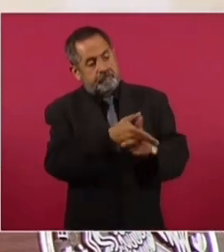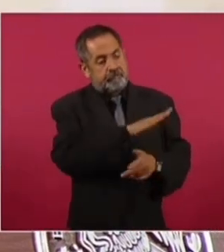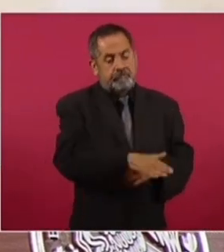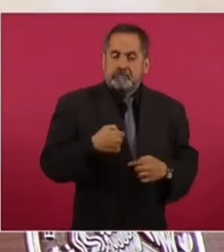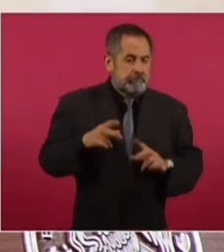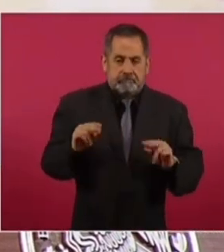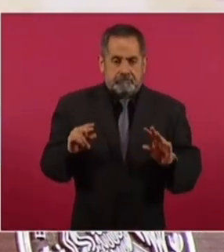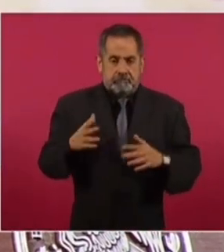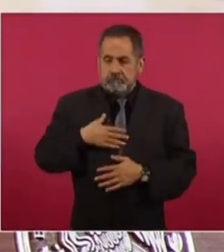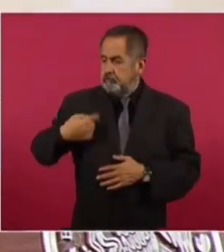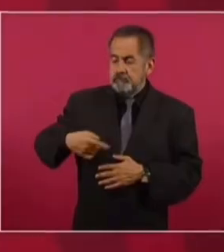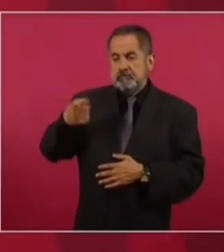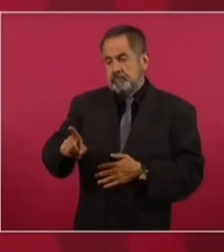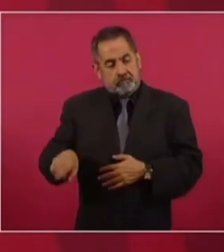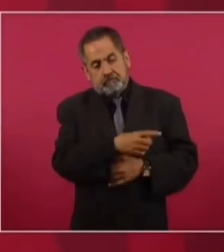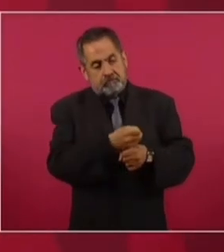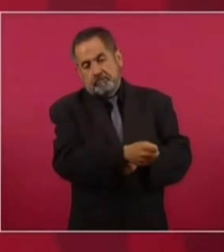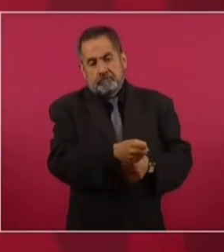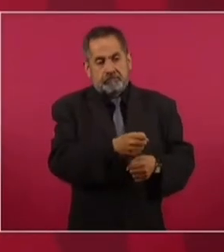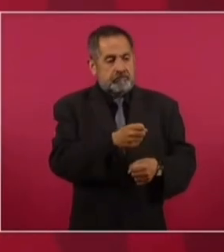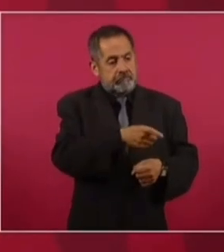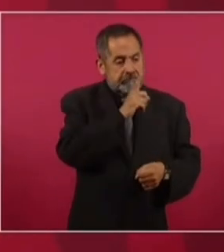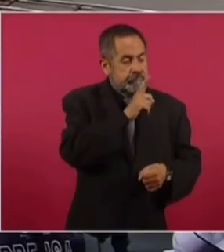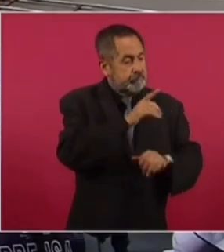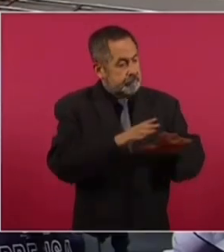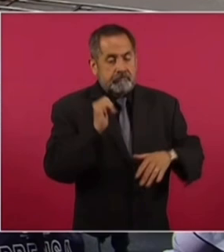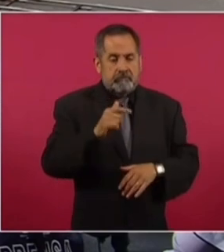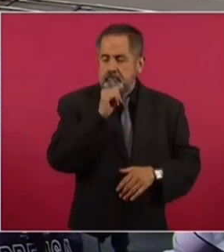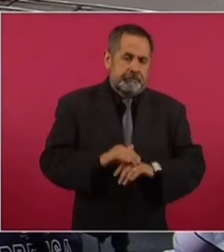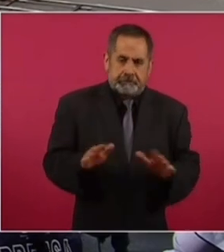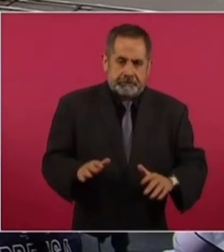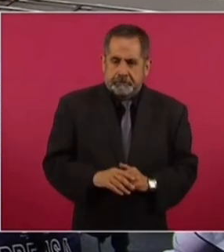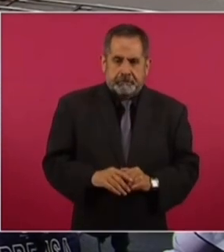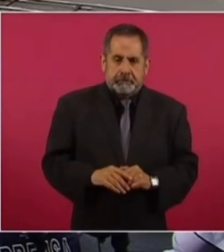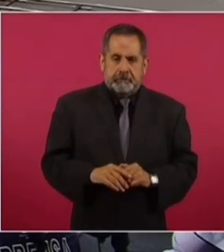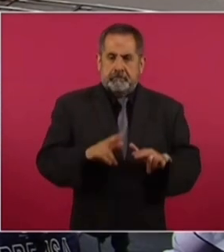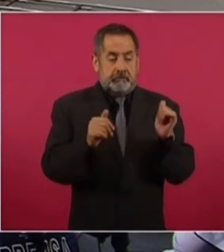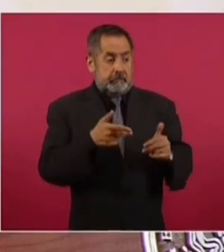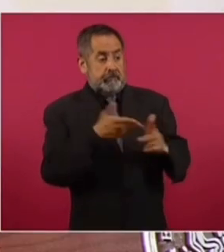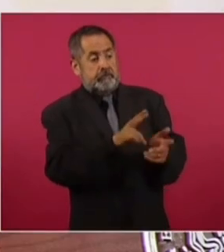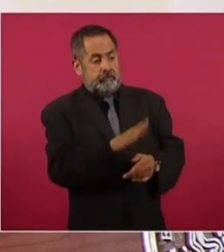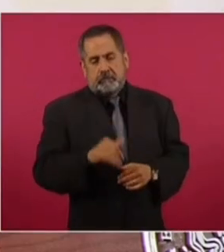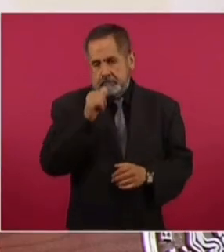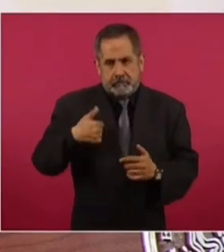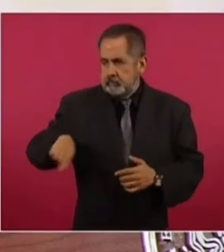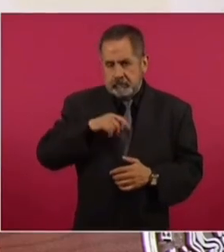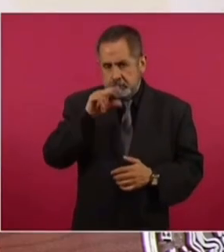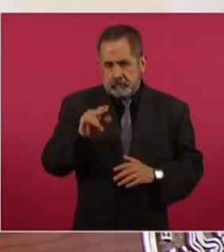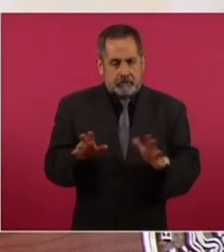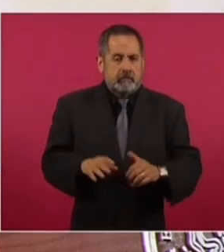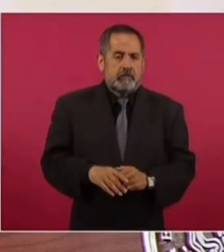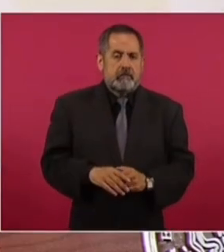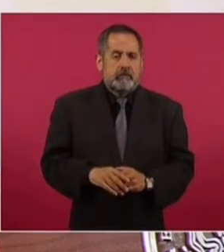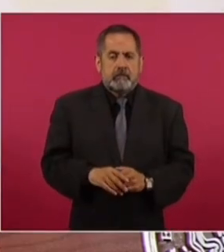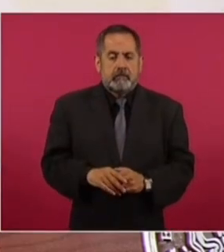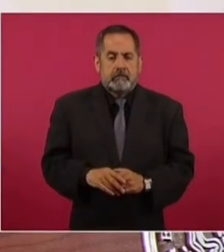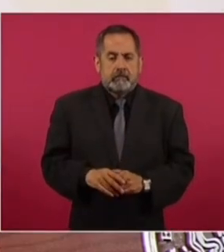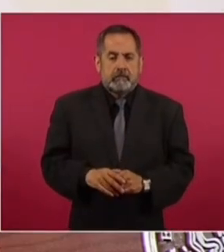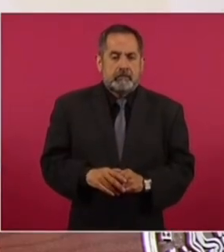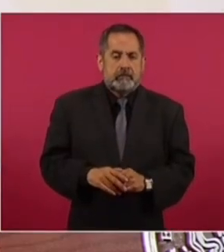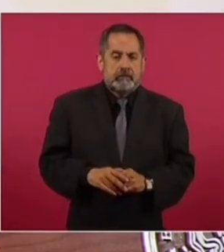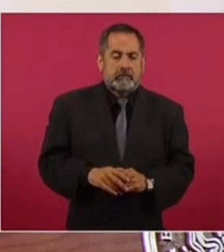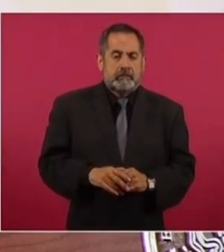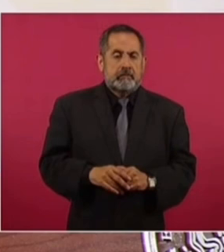Nosotros no mandamos a censurar a nadie, o sea, menos a quitarle la vida a alguien. Y en